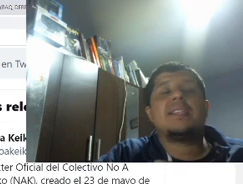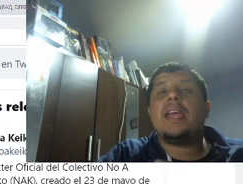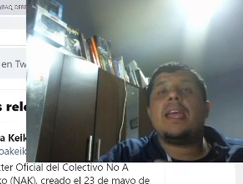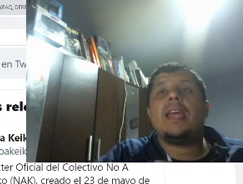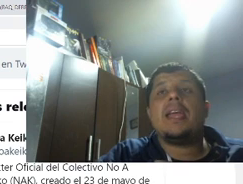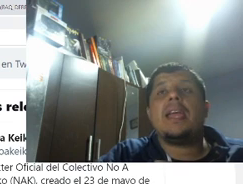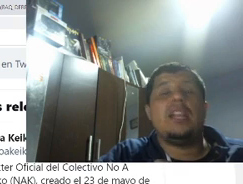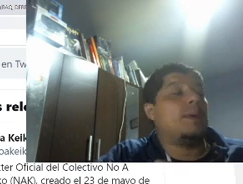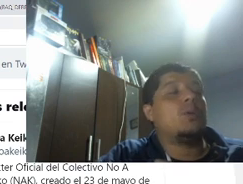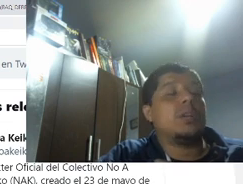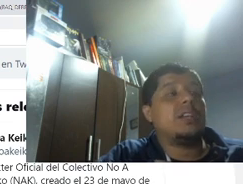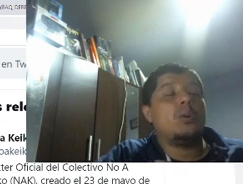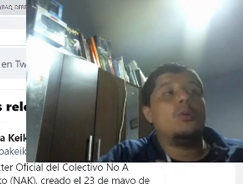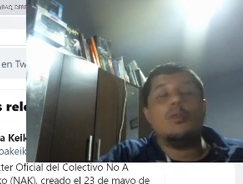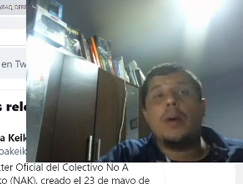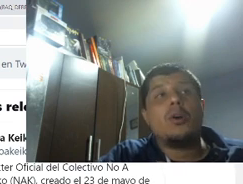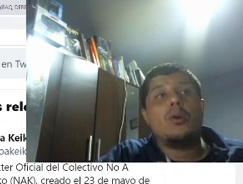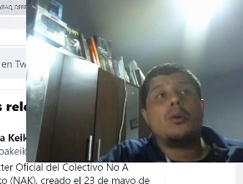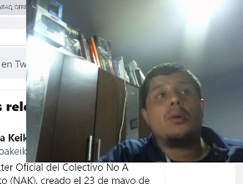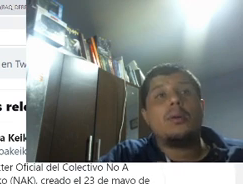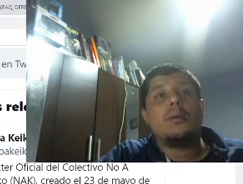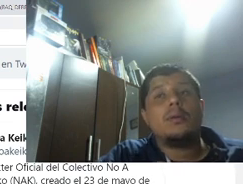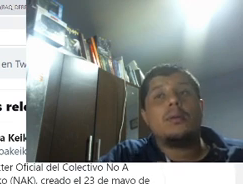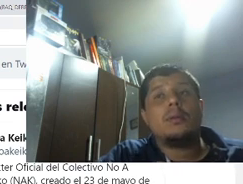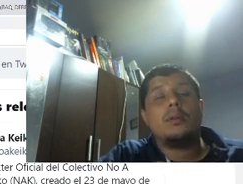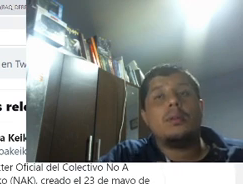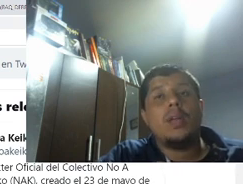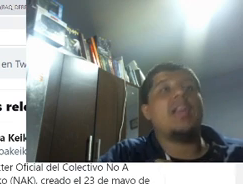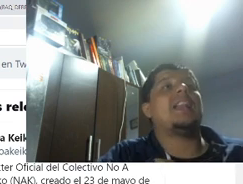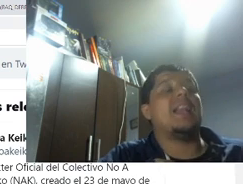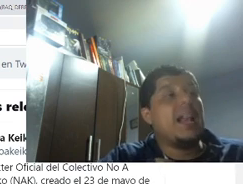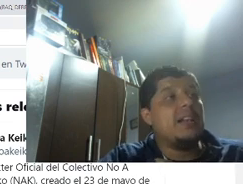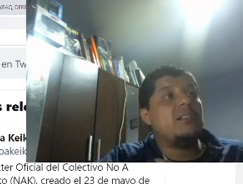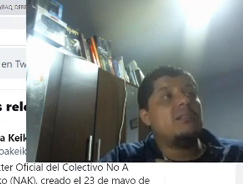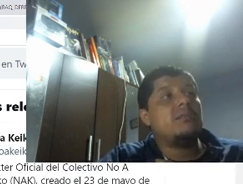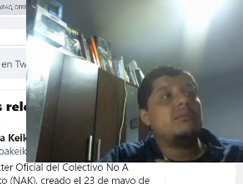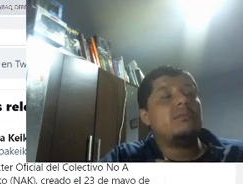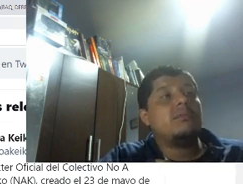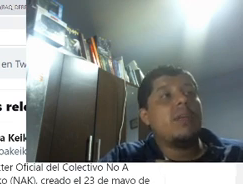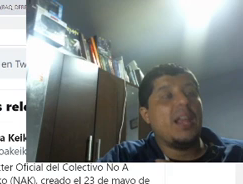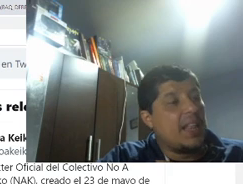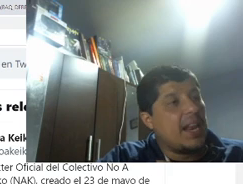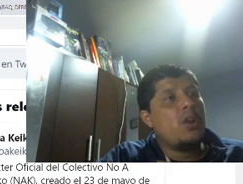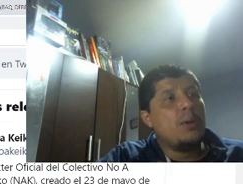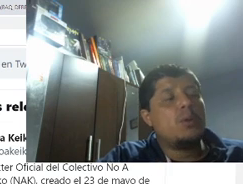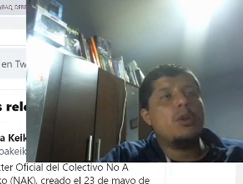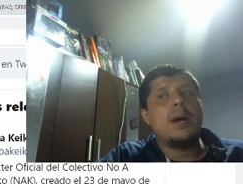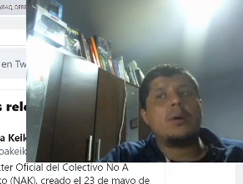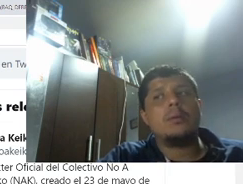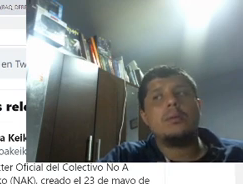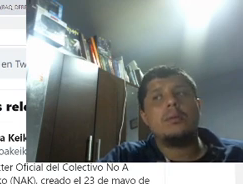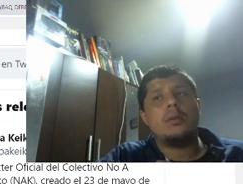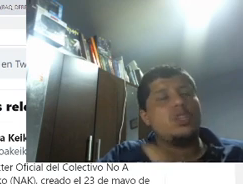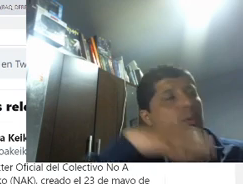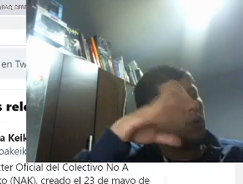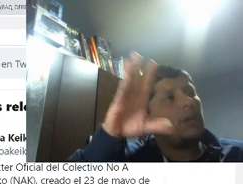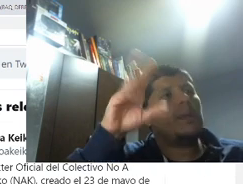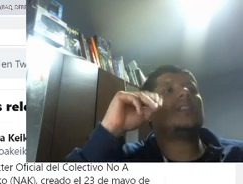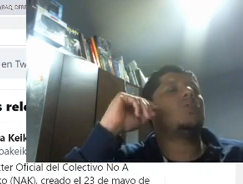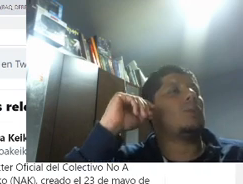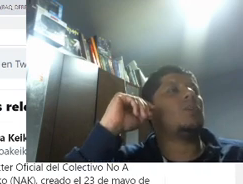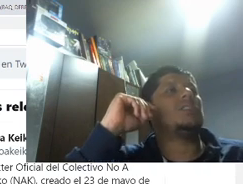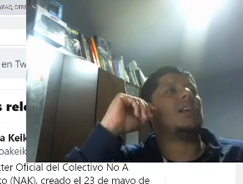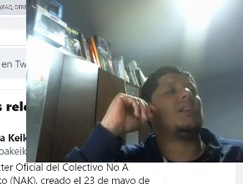es que el nivel congresal lo veo muy bajo. En general. En general lo veo muy bajo. Esto